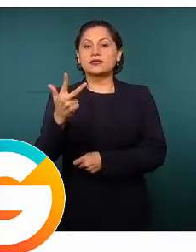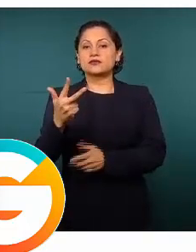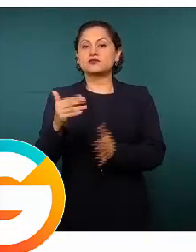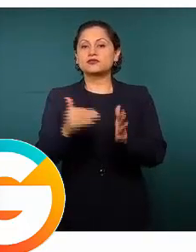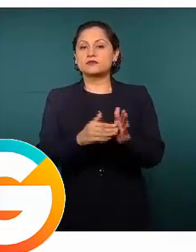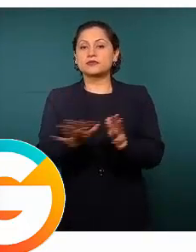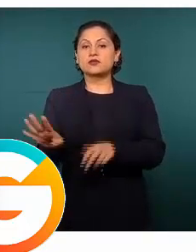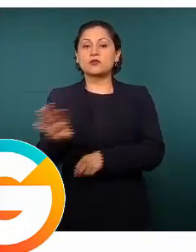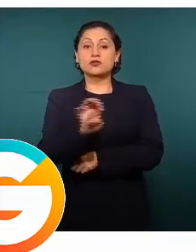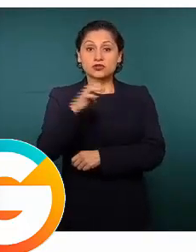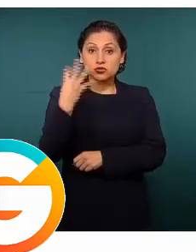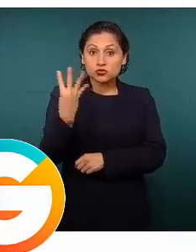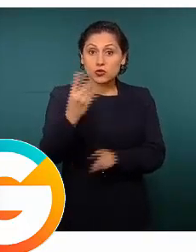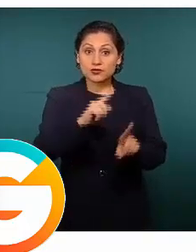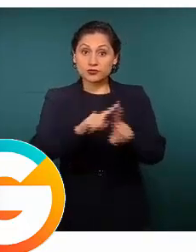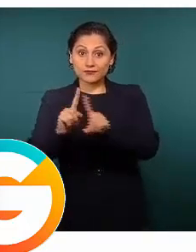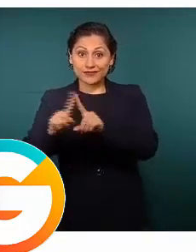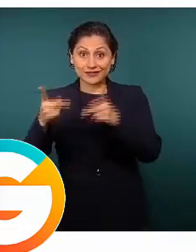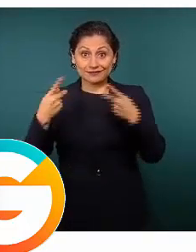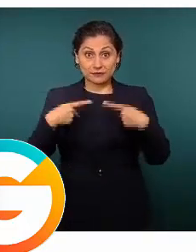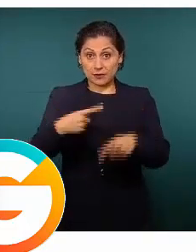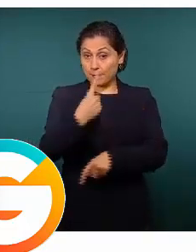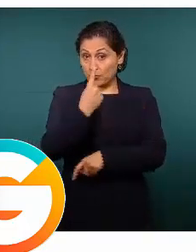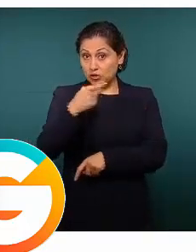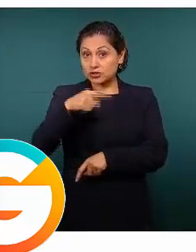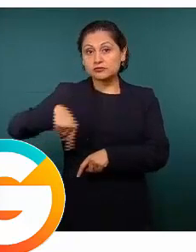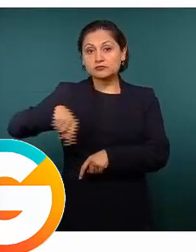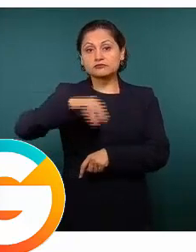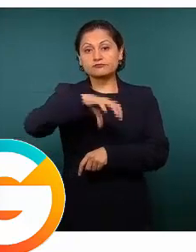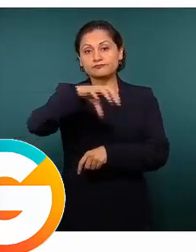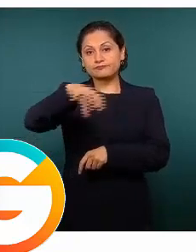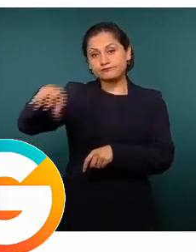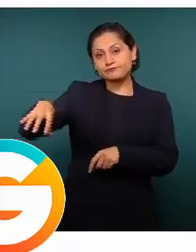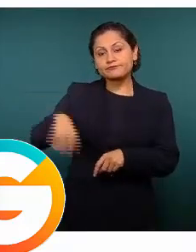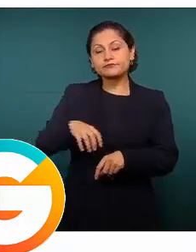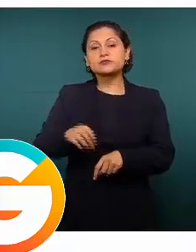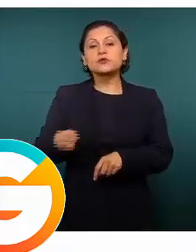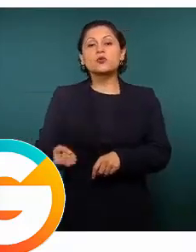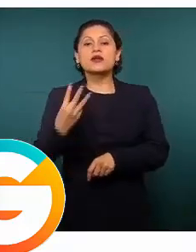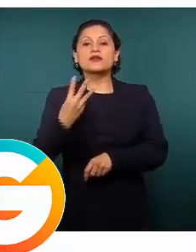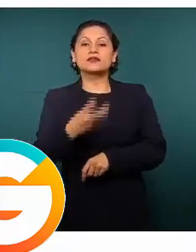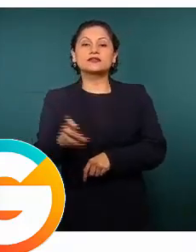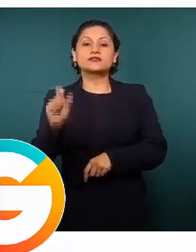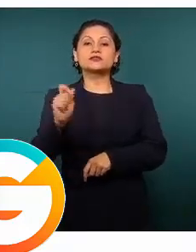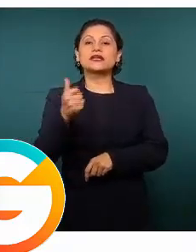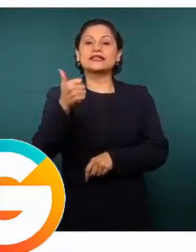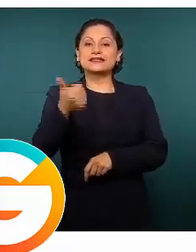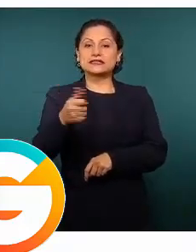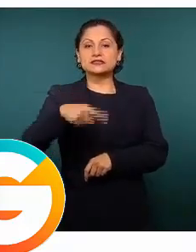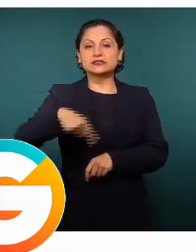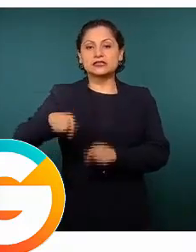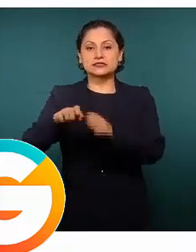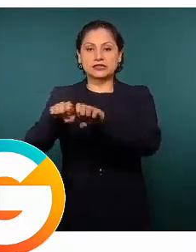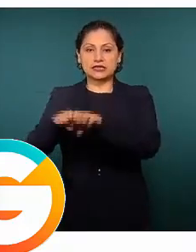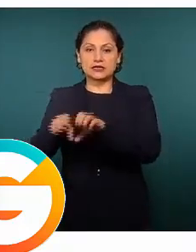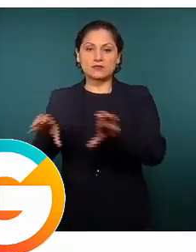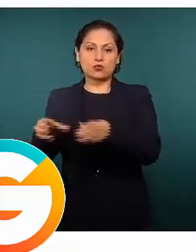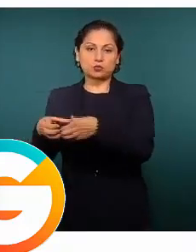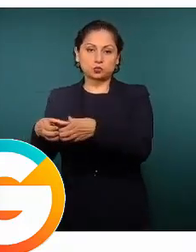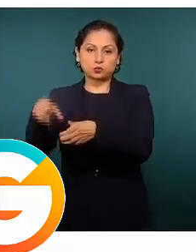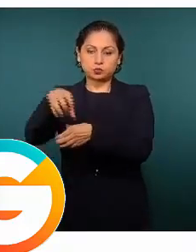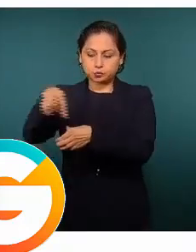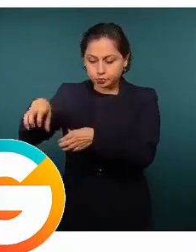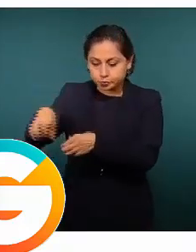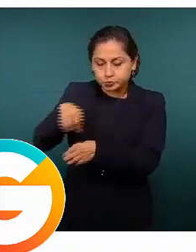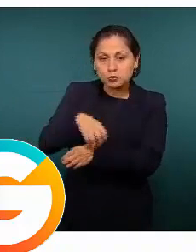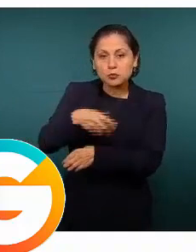elementos, de estos 42 mil 326 son operativos, el resto son personal que realiza